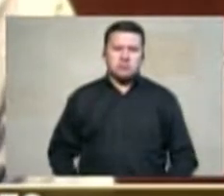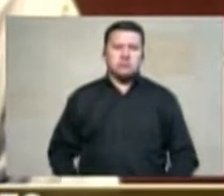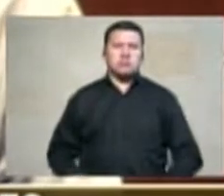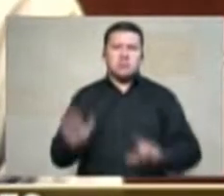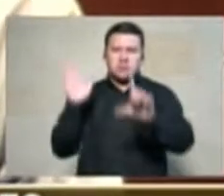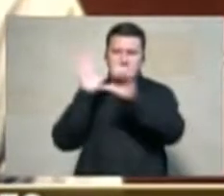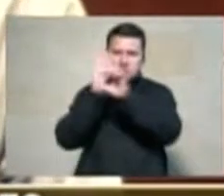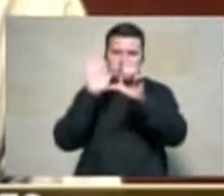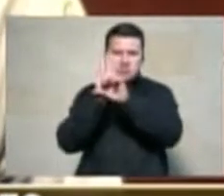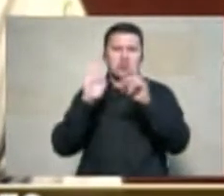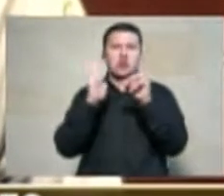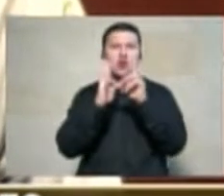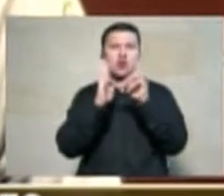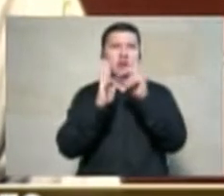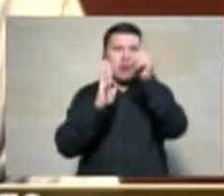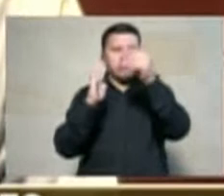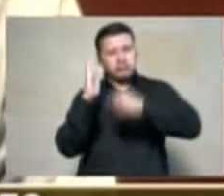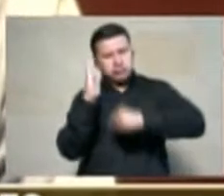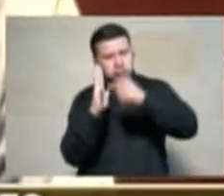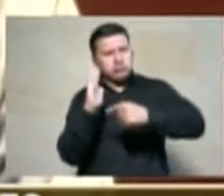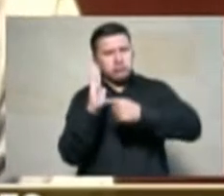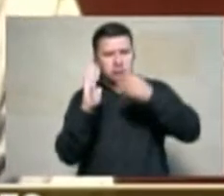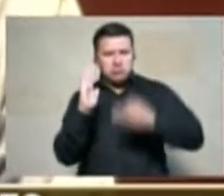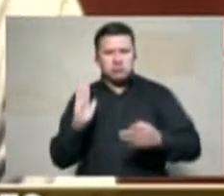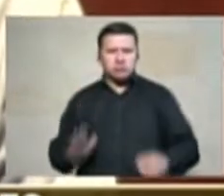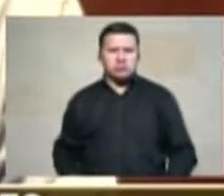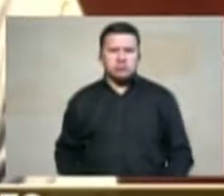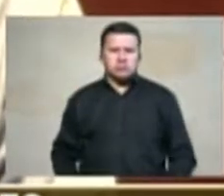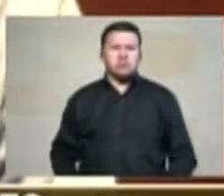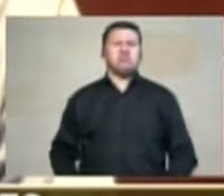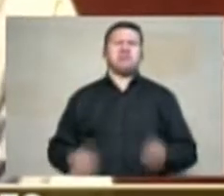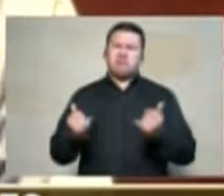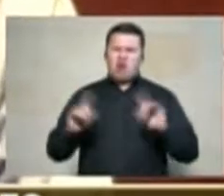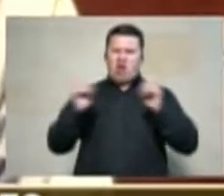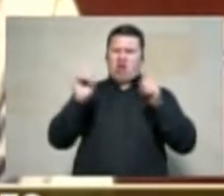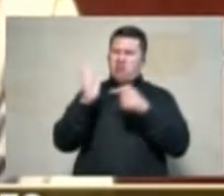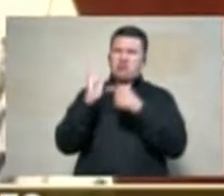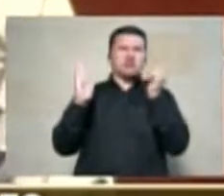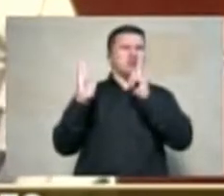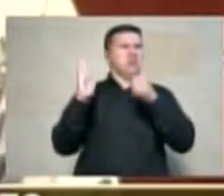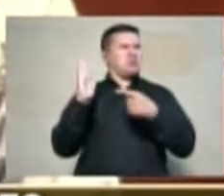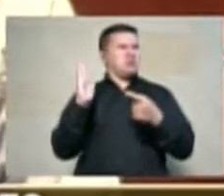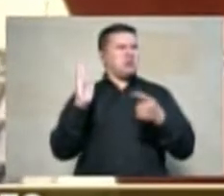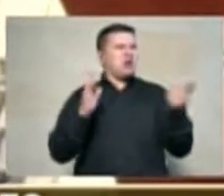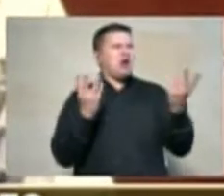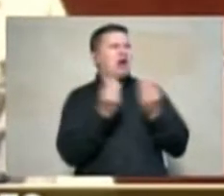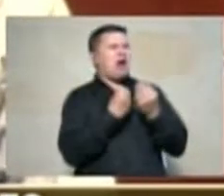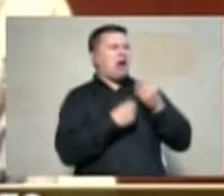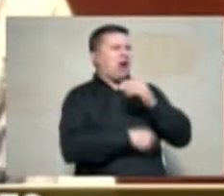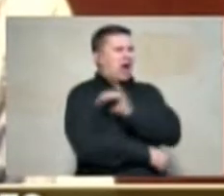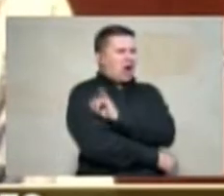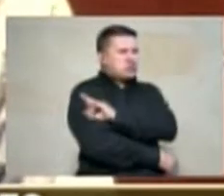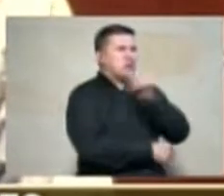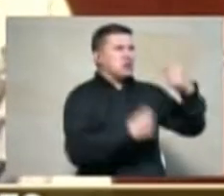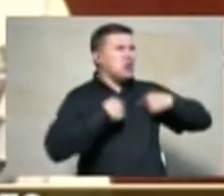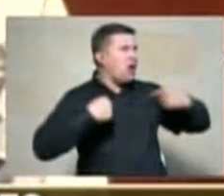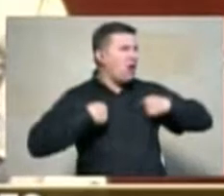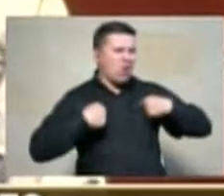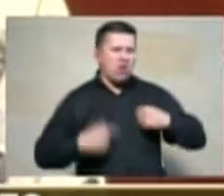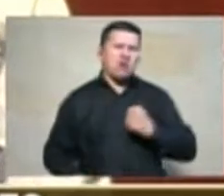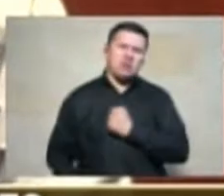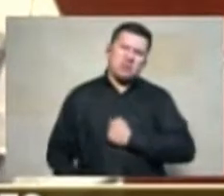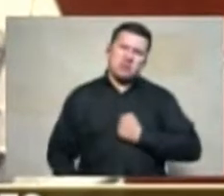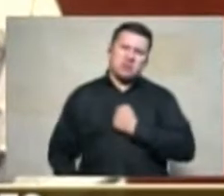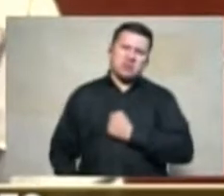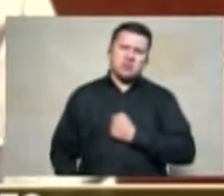legalmente en el Hotel Dan para que hoy nos vengan a decir que somos un grupo paramilitar por